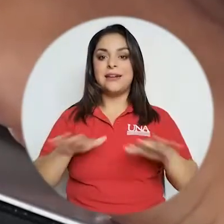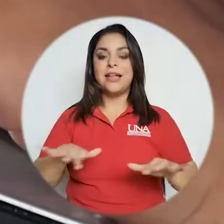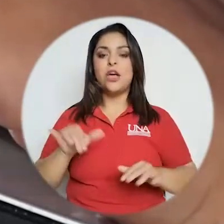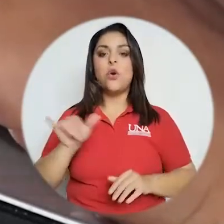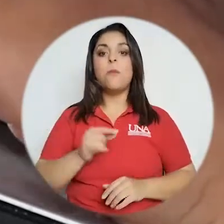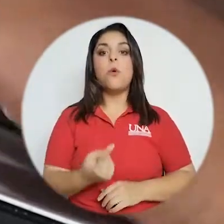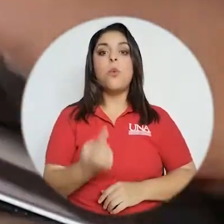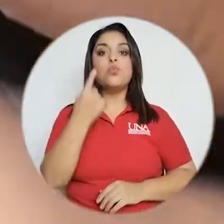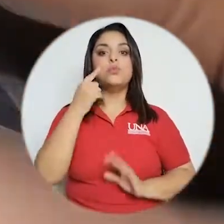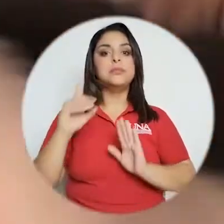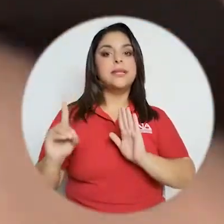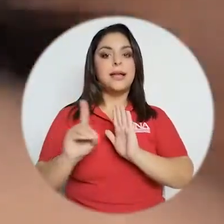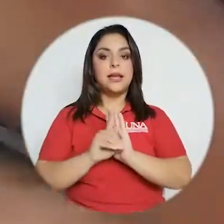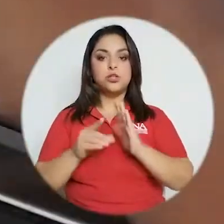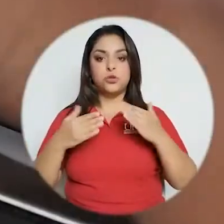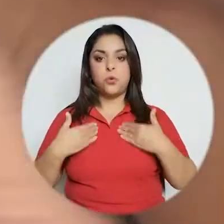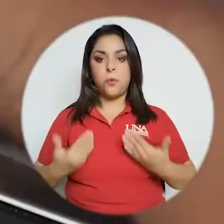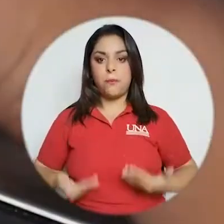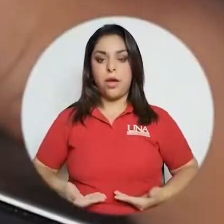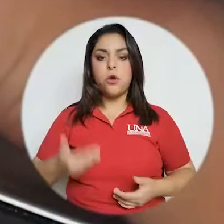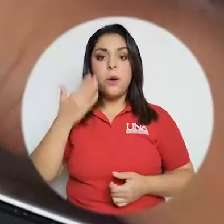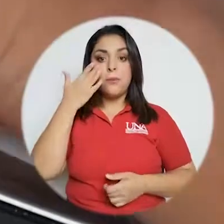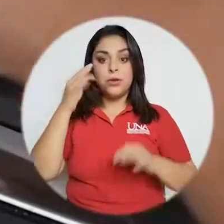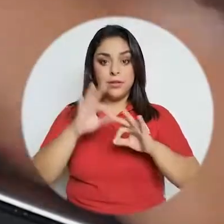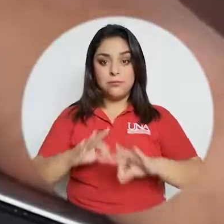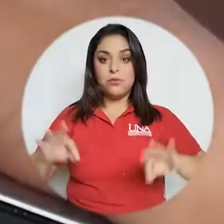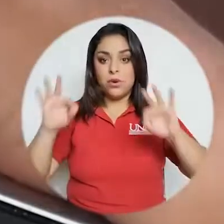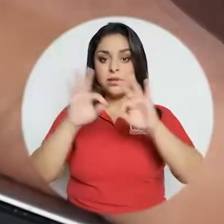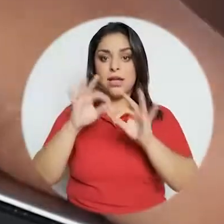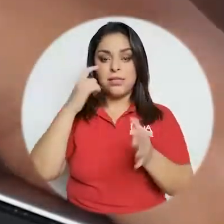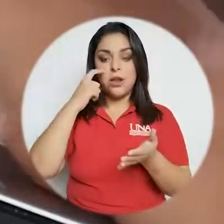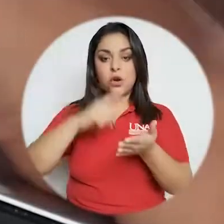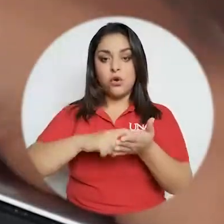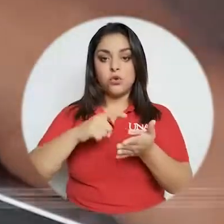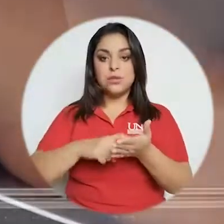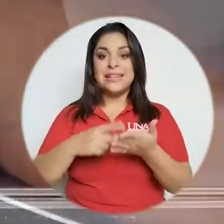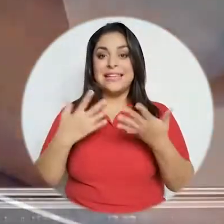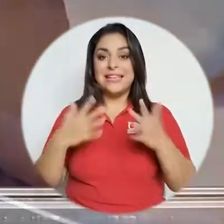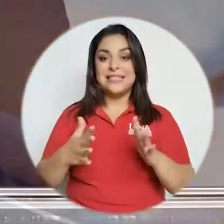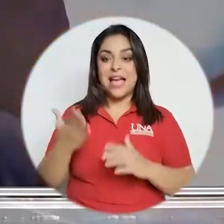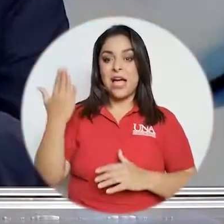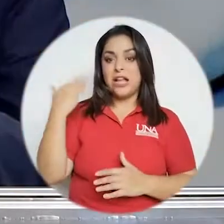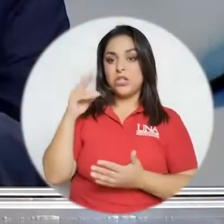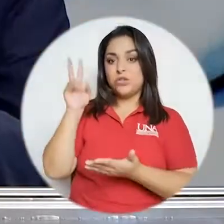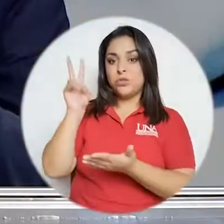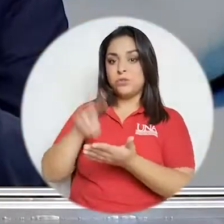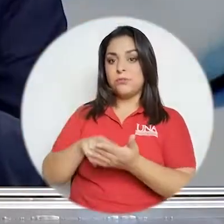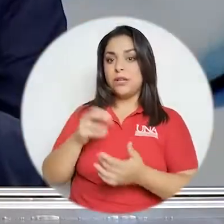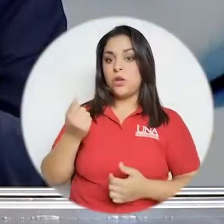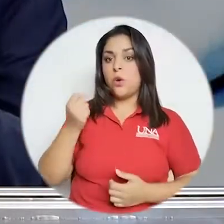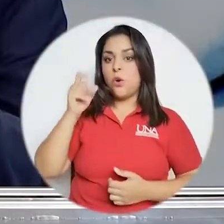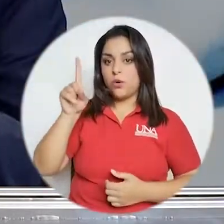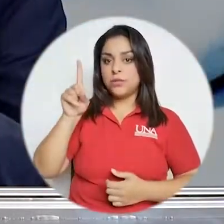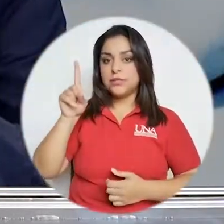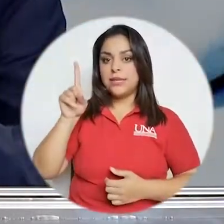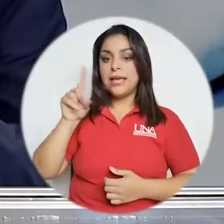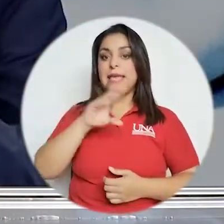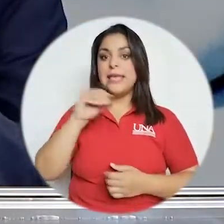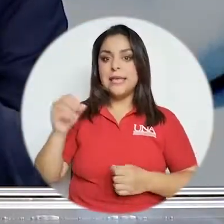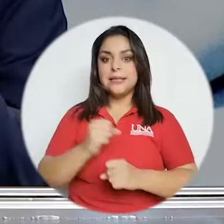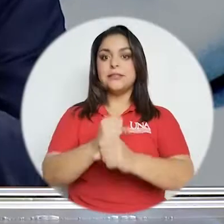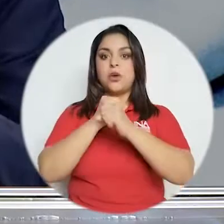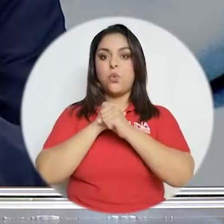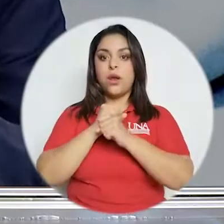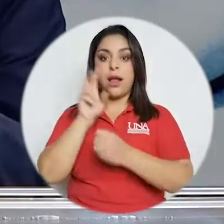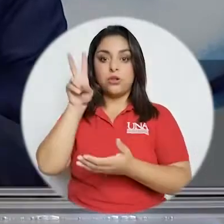conexión del internet como un derecho humano porque es importante reconocer que ya desde el 2011